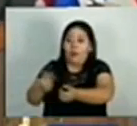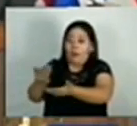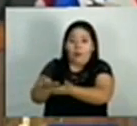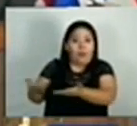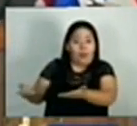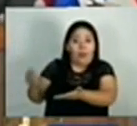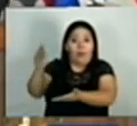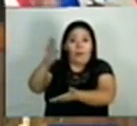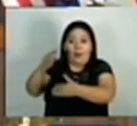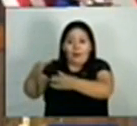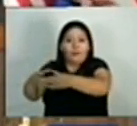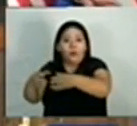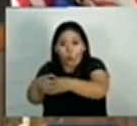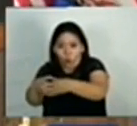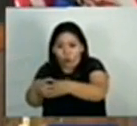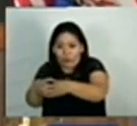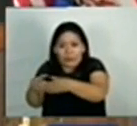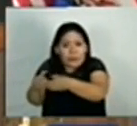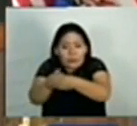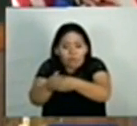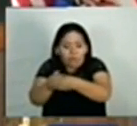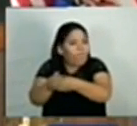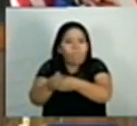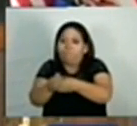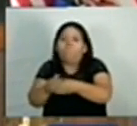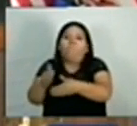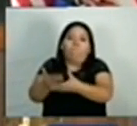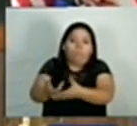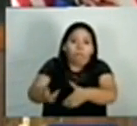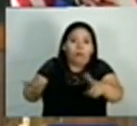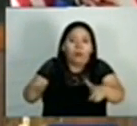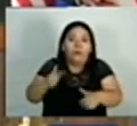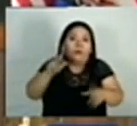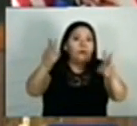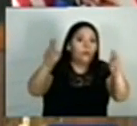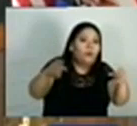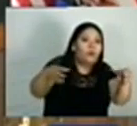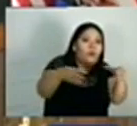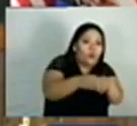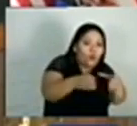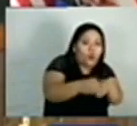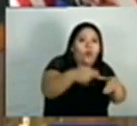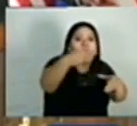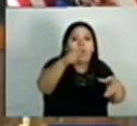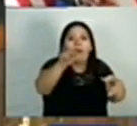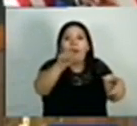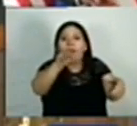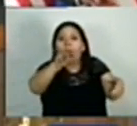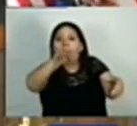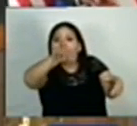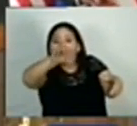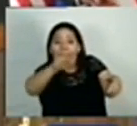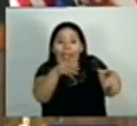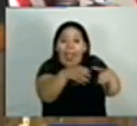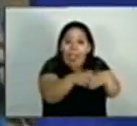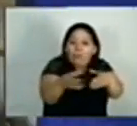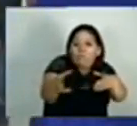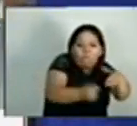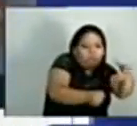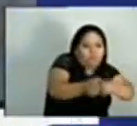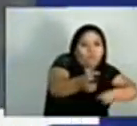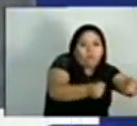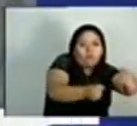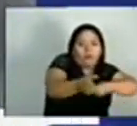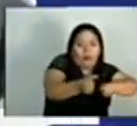de los rehenes que mantendría retenido el grupo terrorista jamás en Gaza